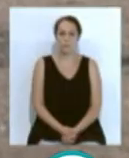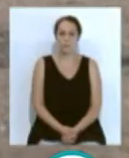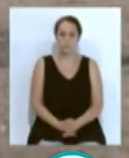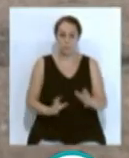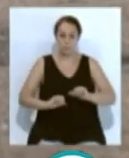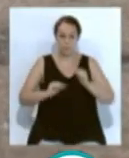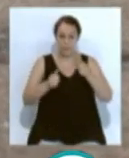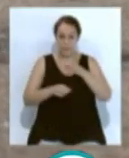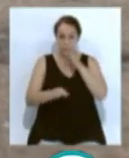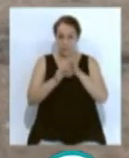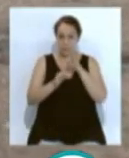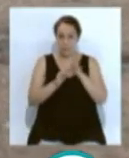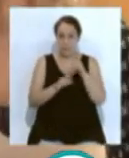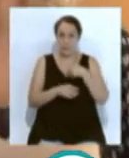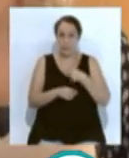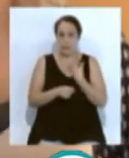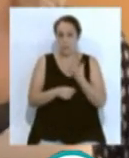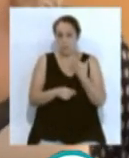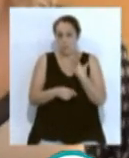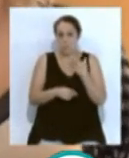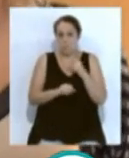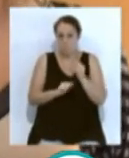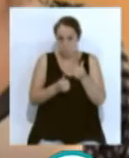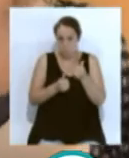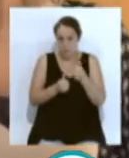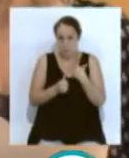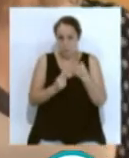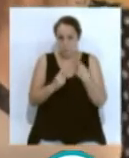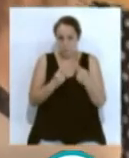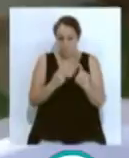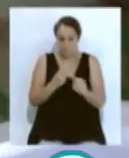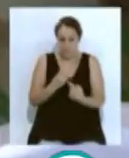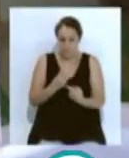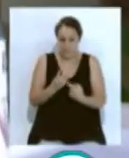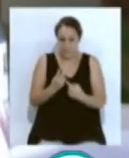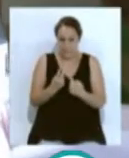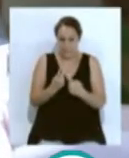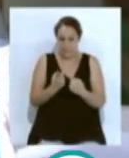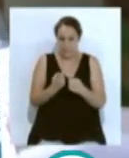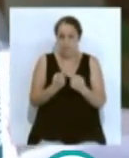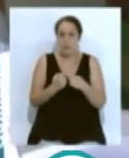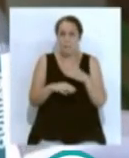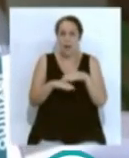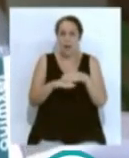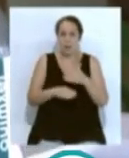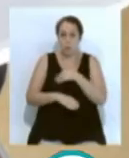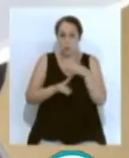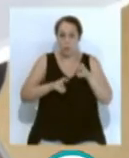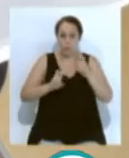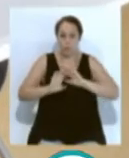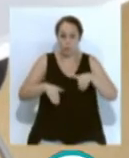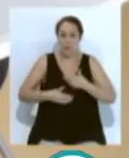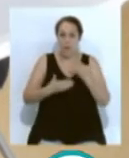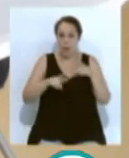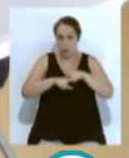Comienza septiembre y con él la cuenta atrás para el arranque del nuevo curso. Un regreso a las aulas que este año estará